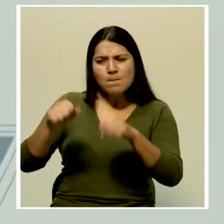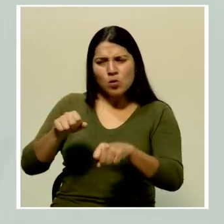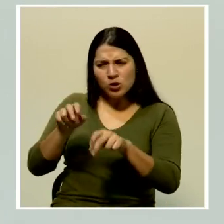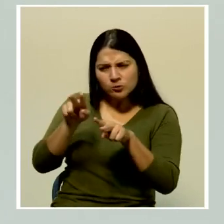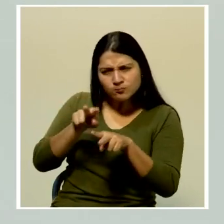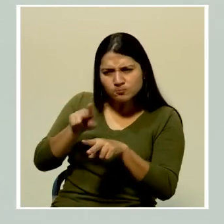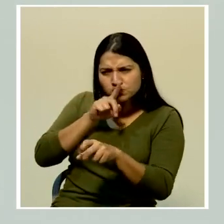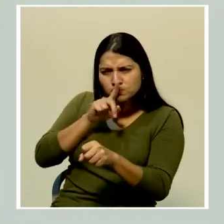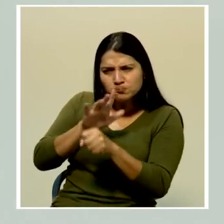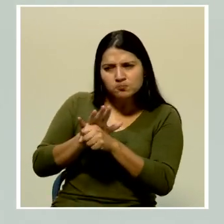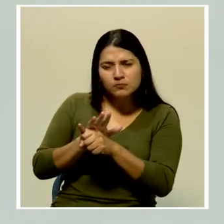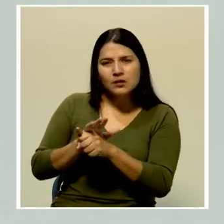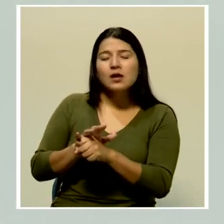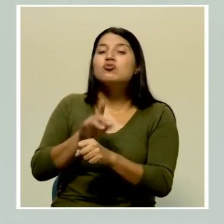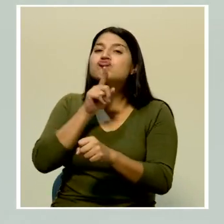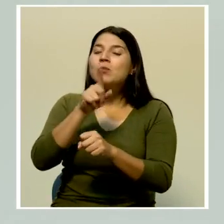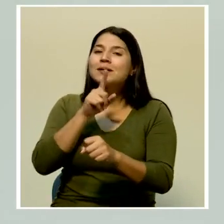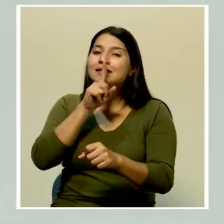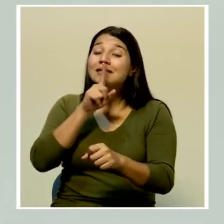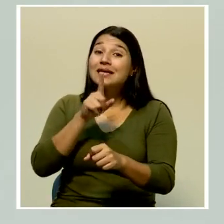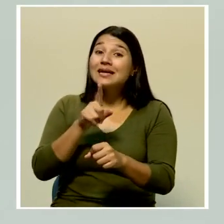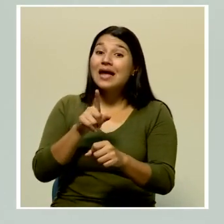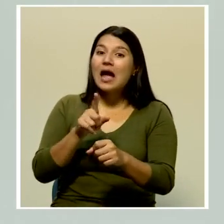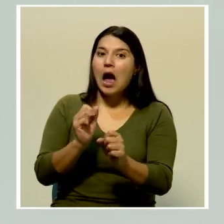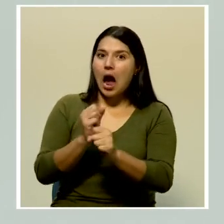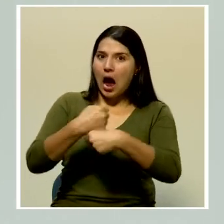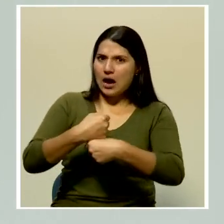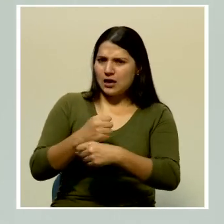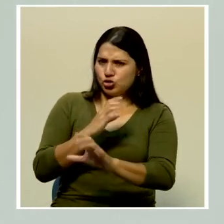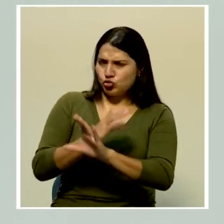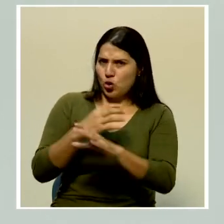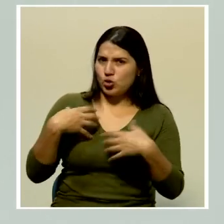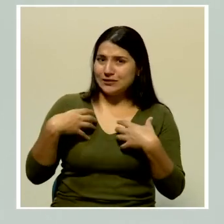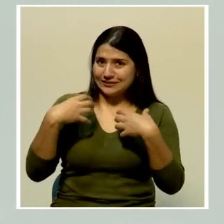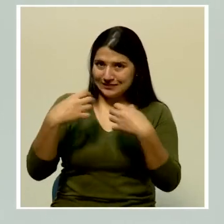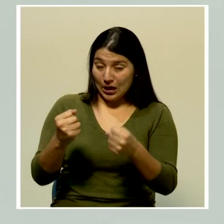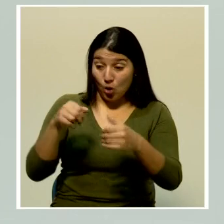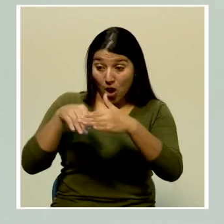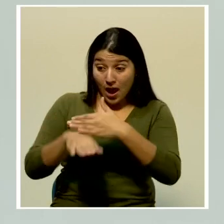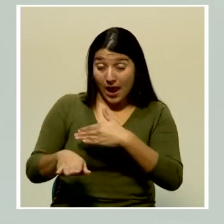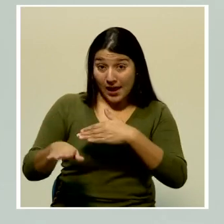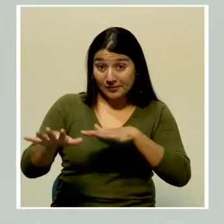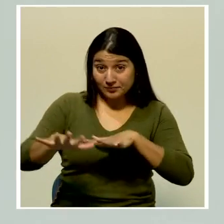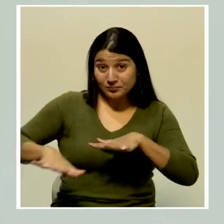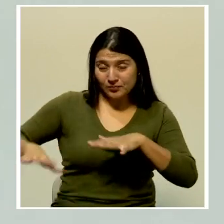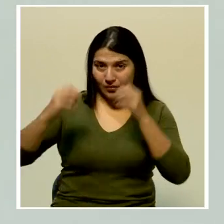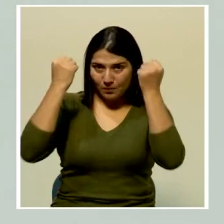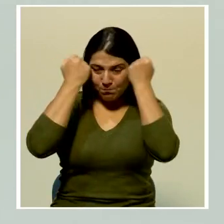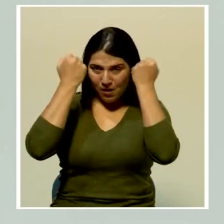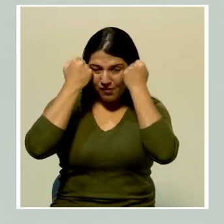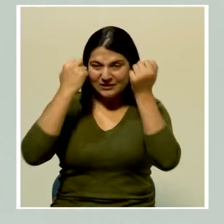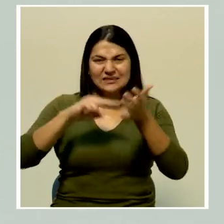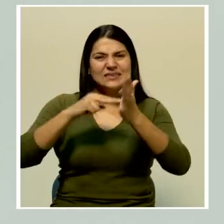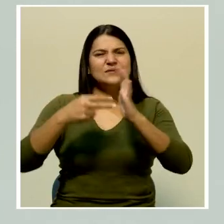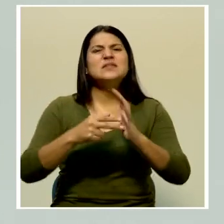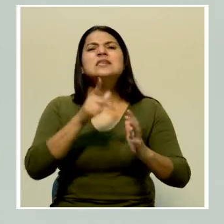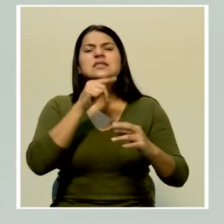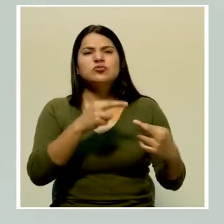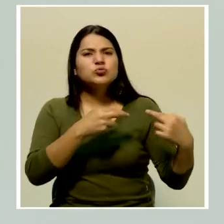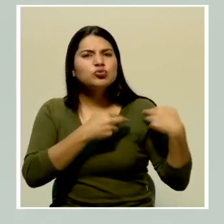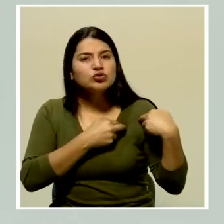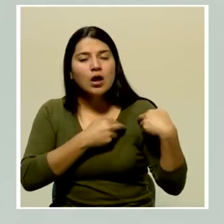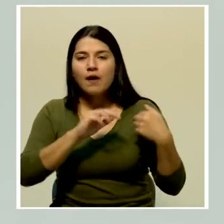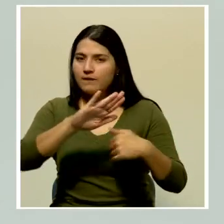distrito y también en el cantón. Esto es muy importante. Esto significa que la responsabilidad es compartida. Es una responsabilidad